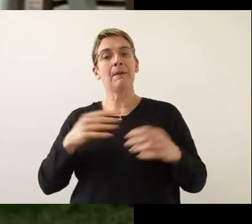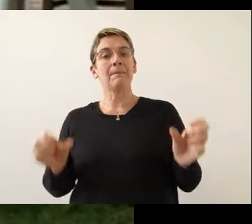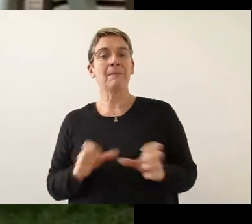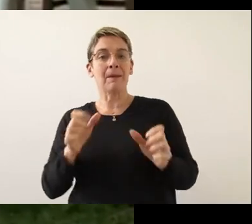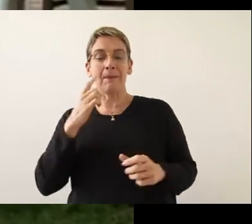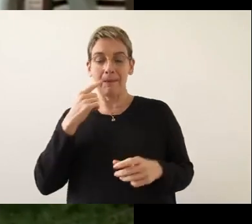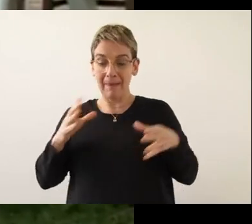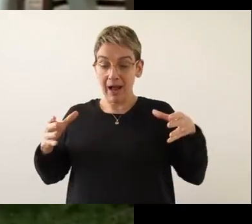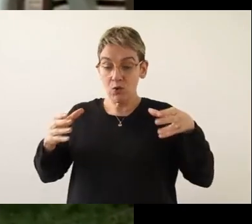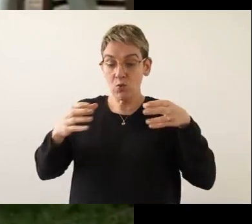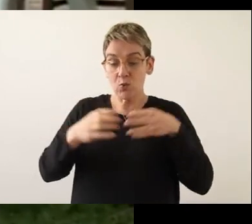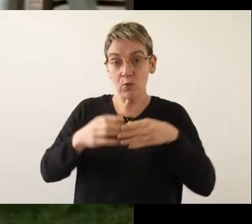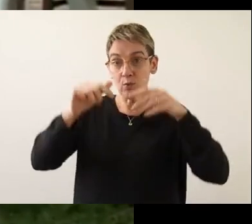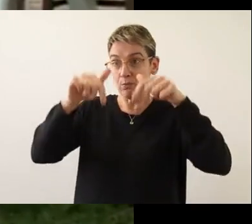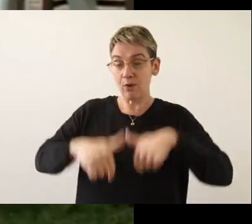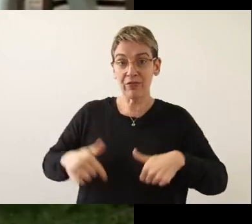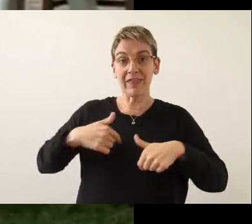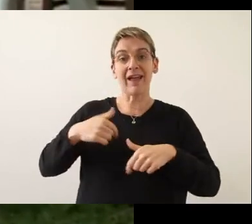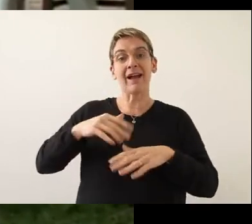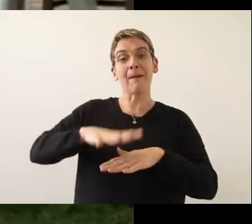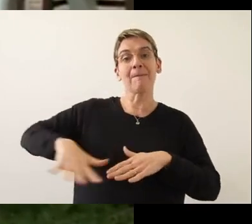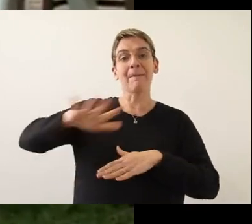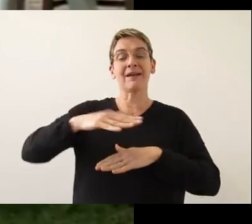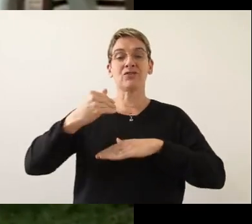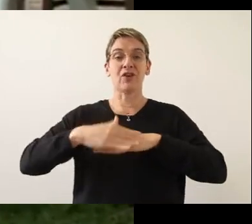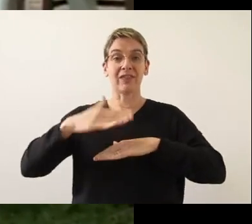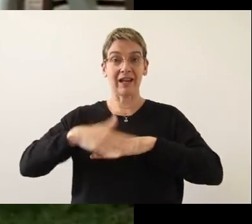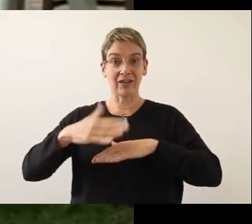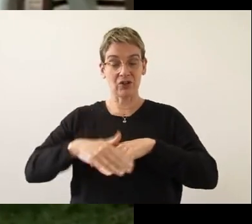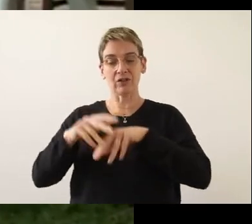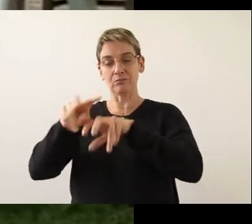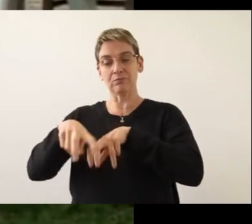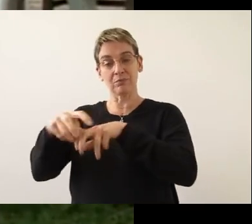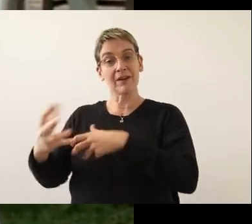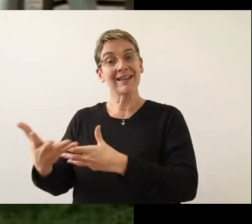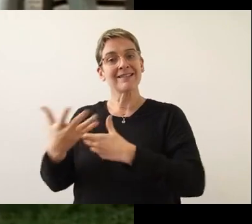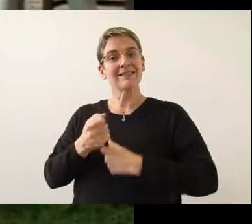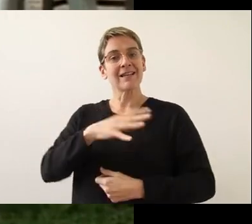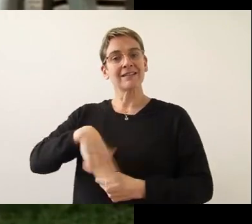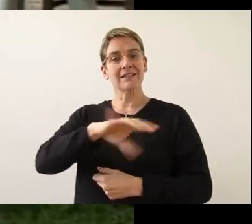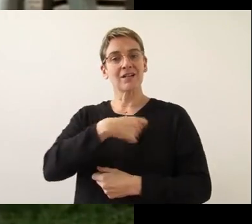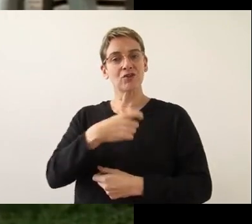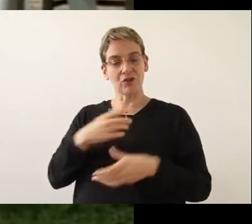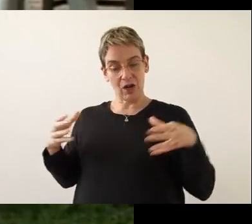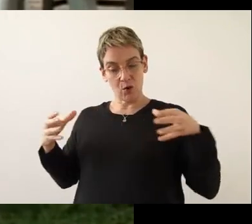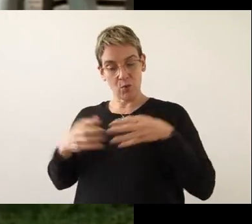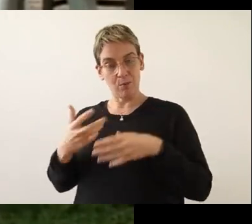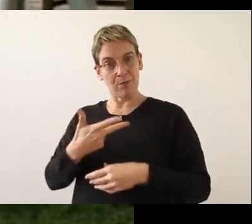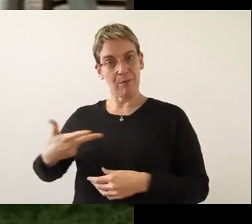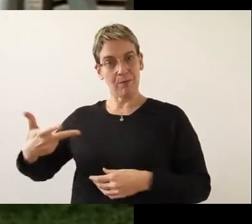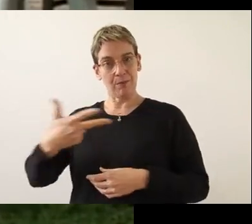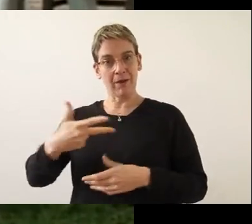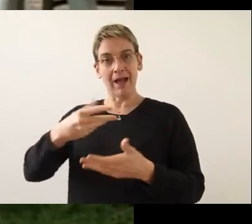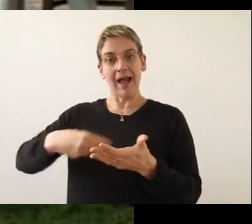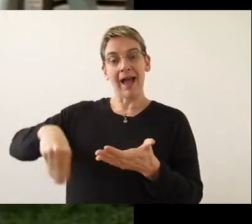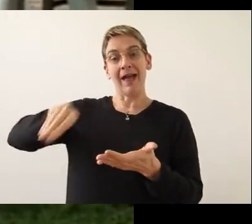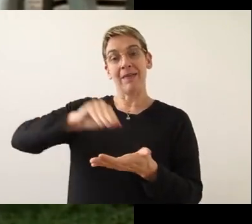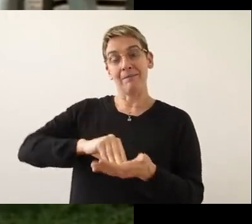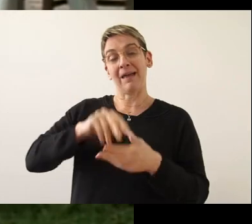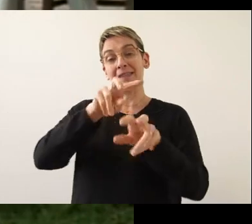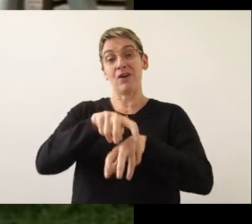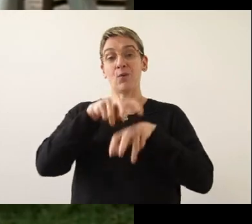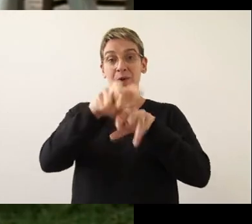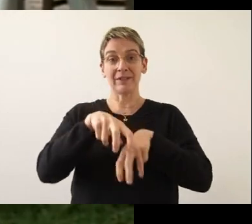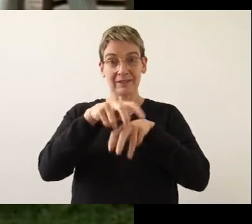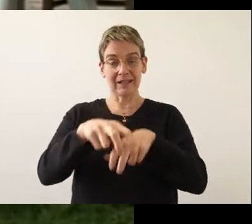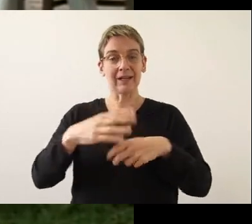Vengo a participar en un grupo en Paso la Arena junto a una agrónoma y un asistente social que somos parte del grupo, aparte de los